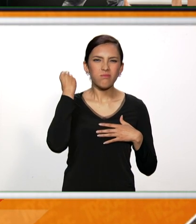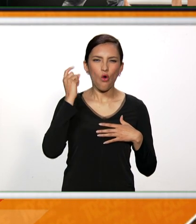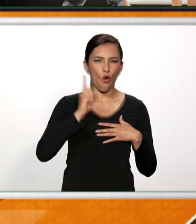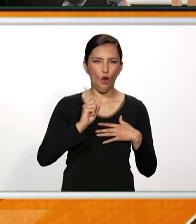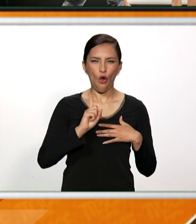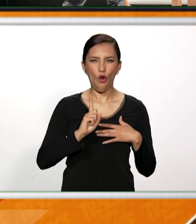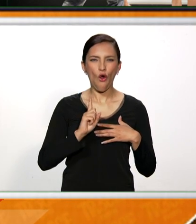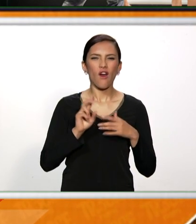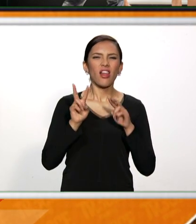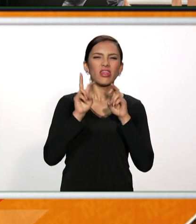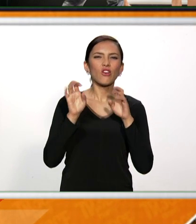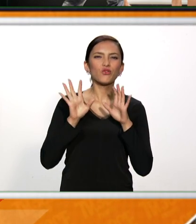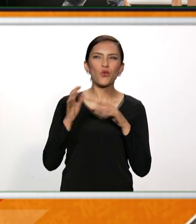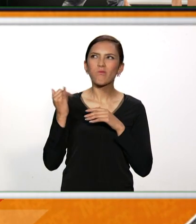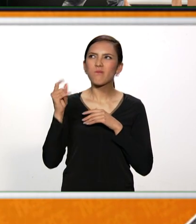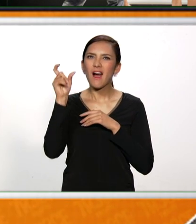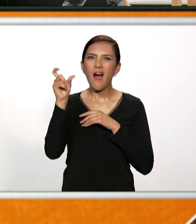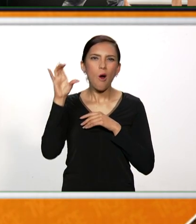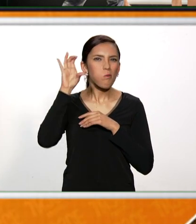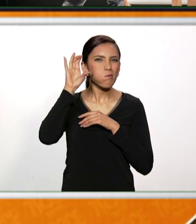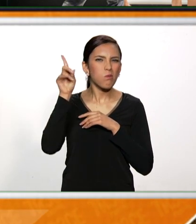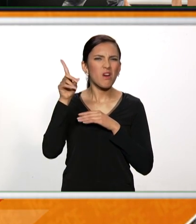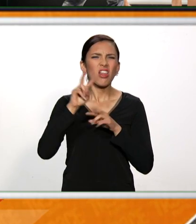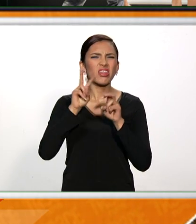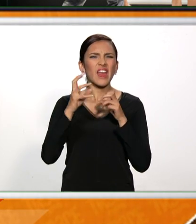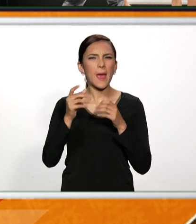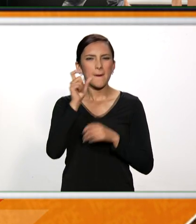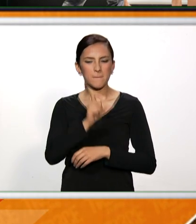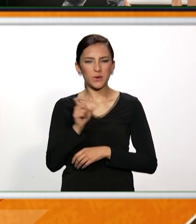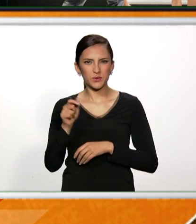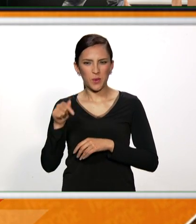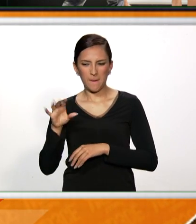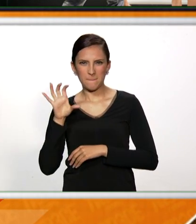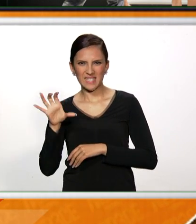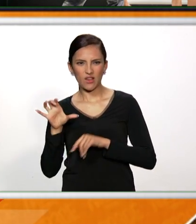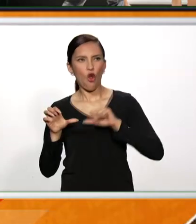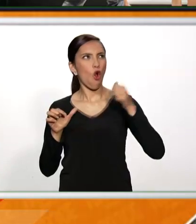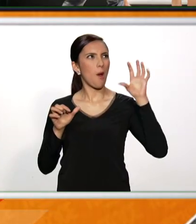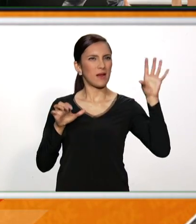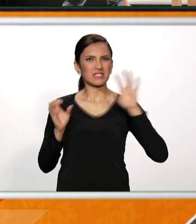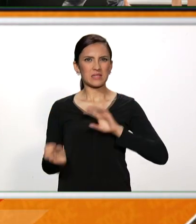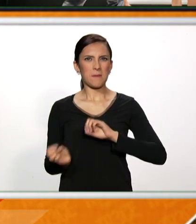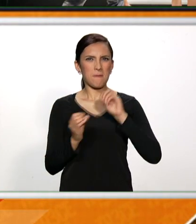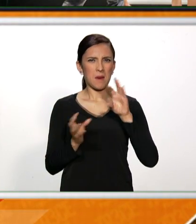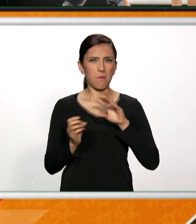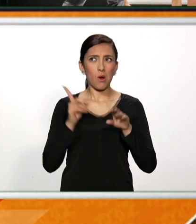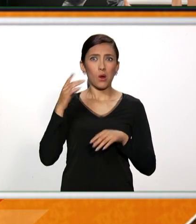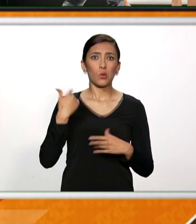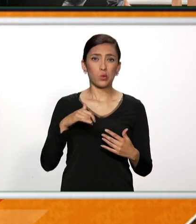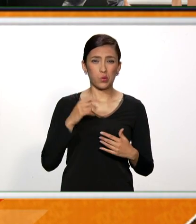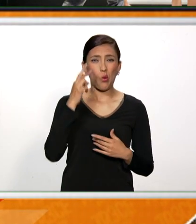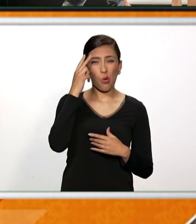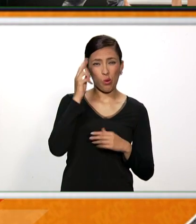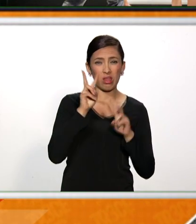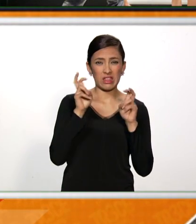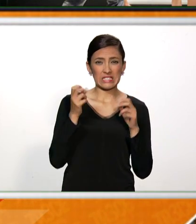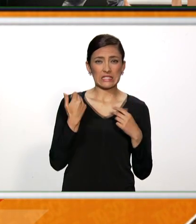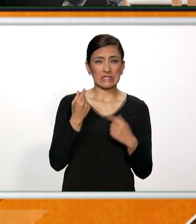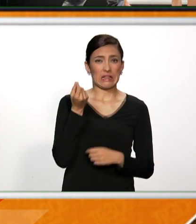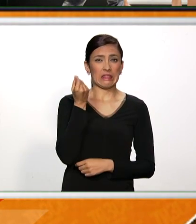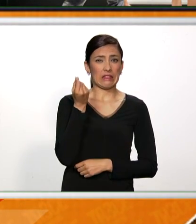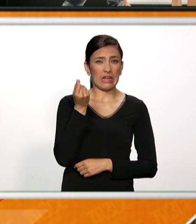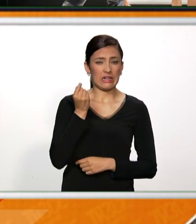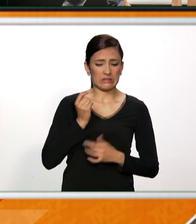de la migración que nos está tocando y es un tema tan álgido y un tema tan doloroso como el que estamos